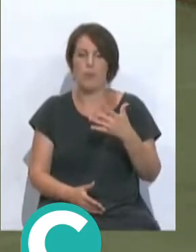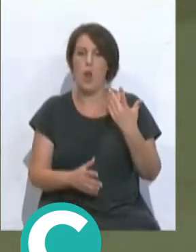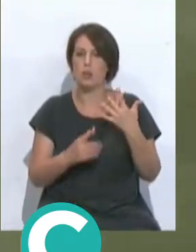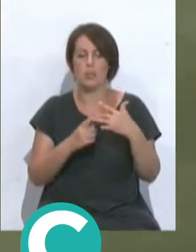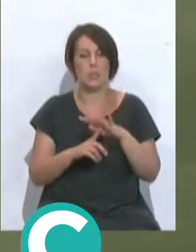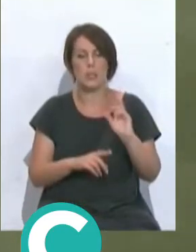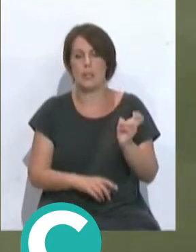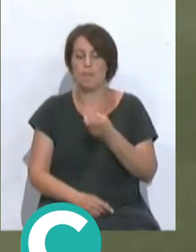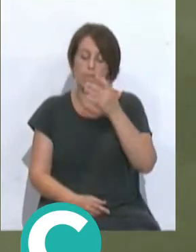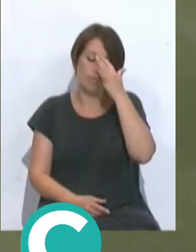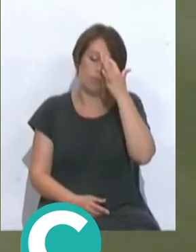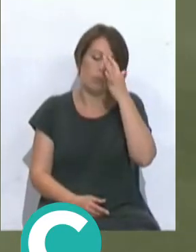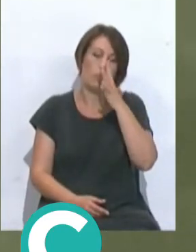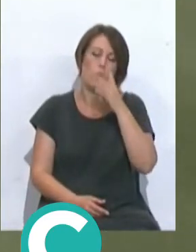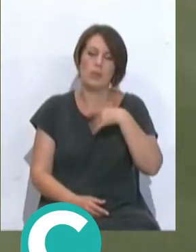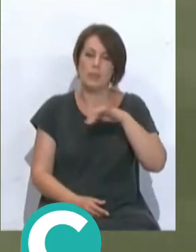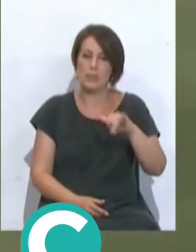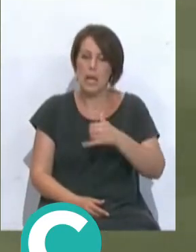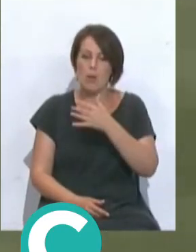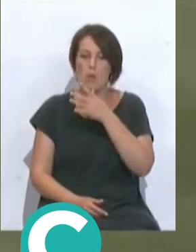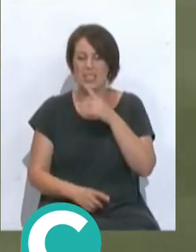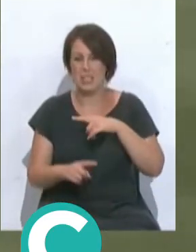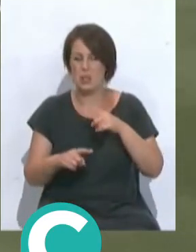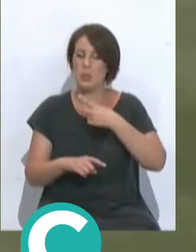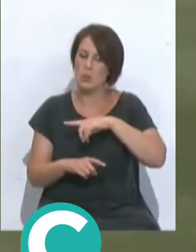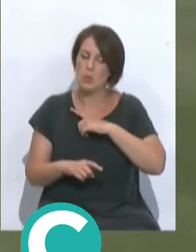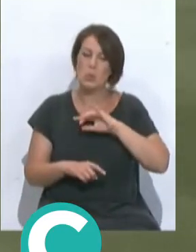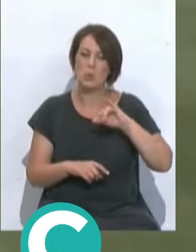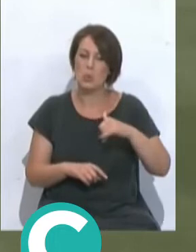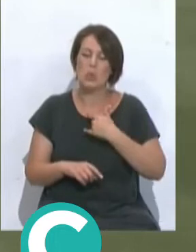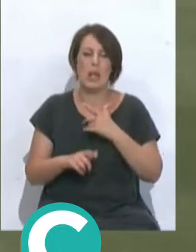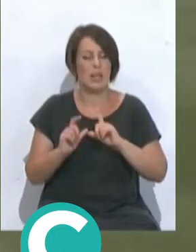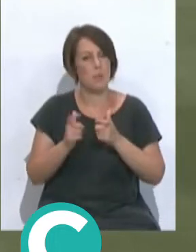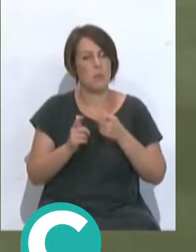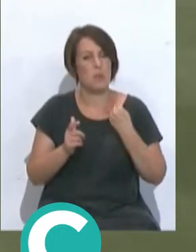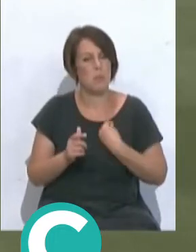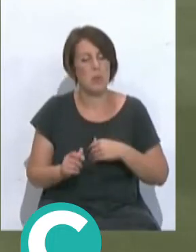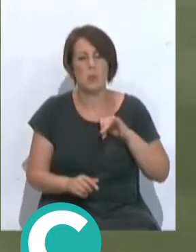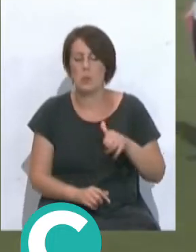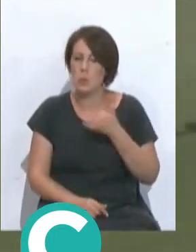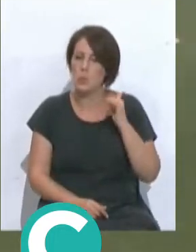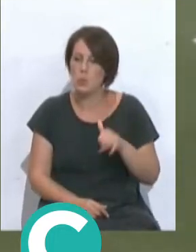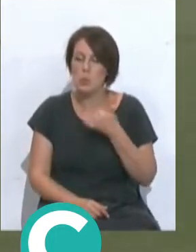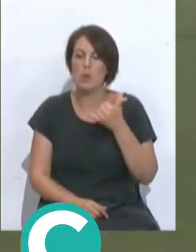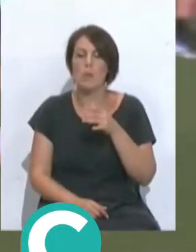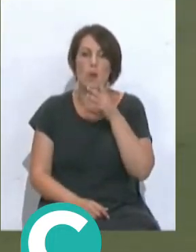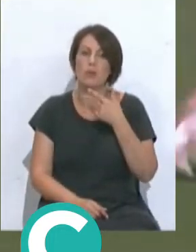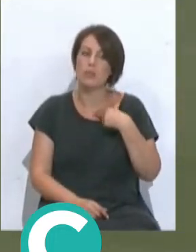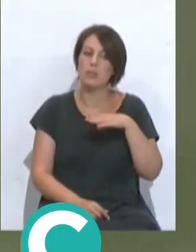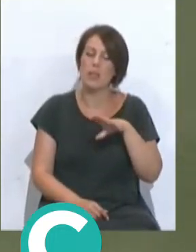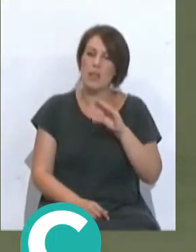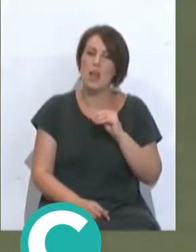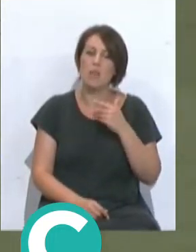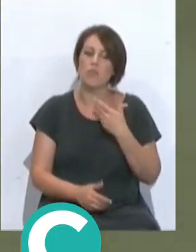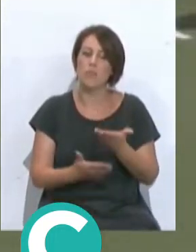diversas circunstancias, imagino que por desgaste, porque los entrenadores nos desgastamos cuando estamos mucho tiempo en el mismo sitio, porque él entendía que no le habían